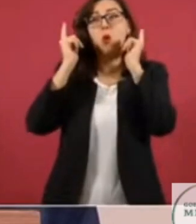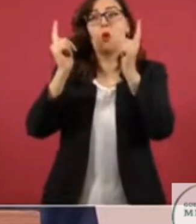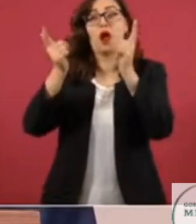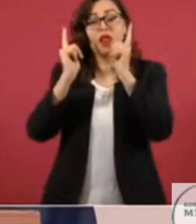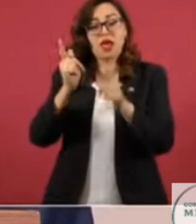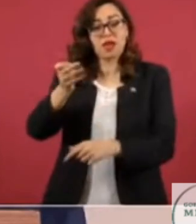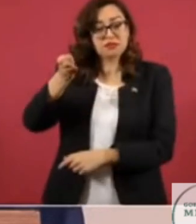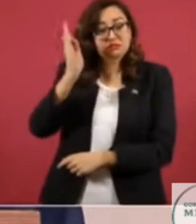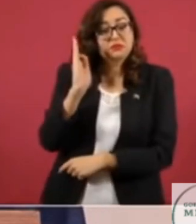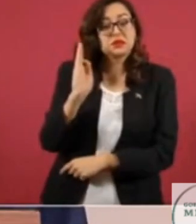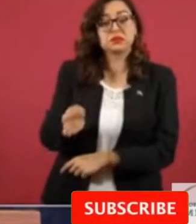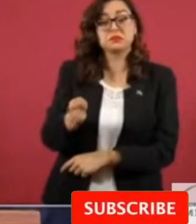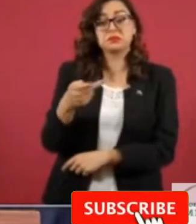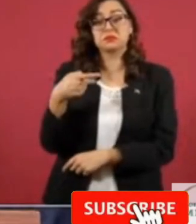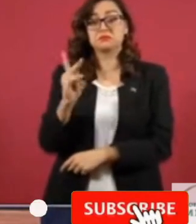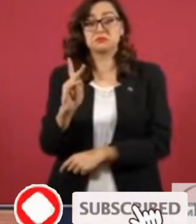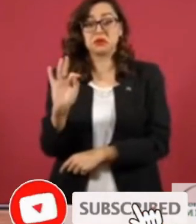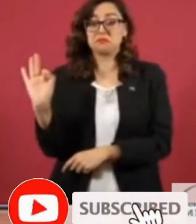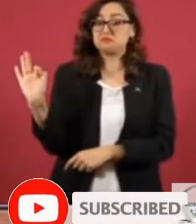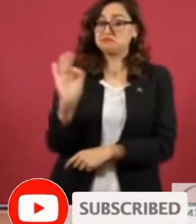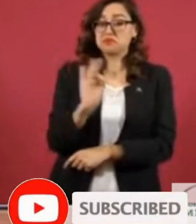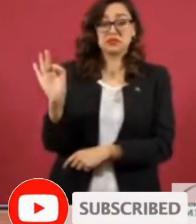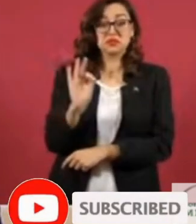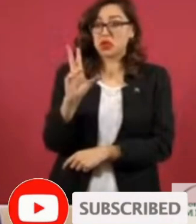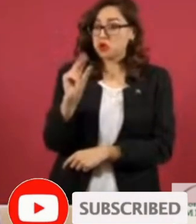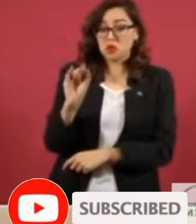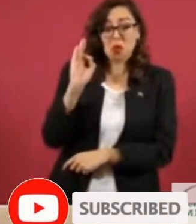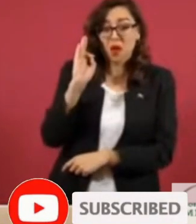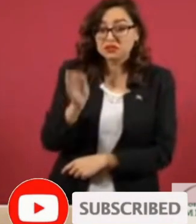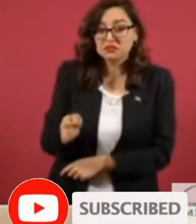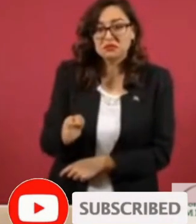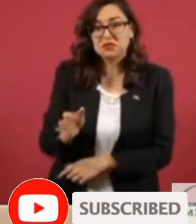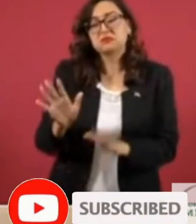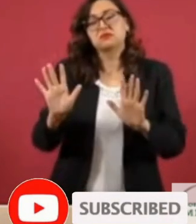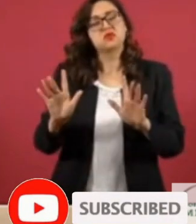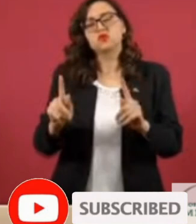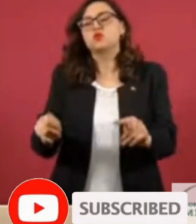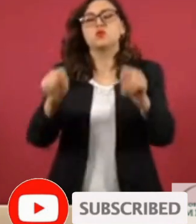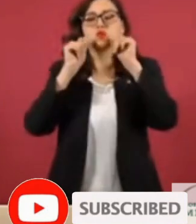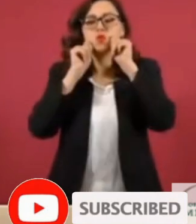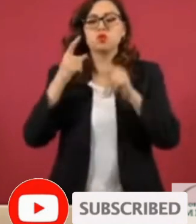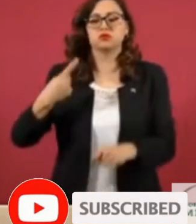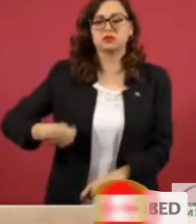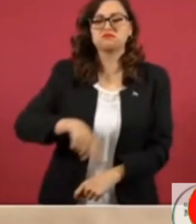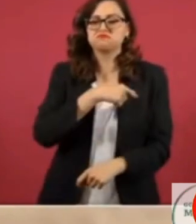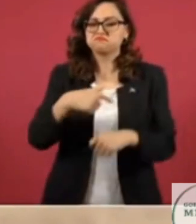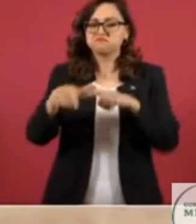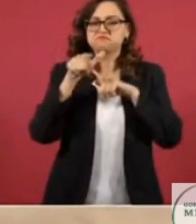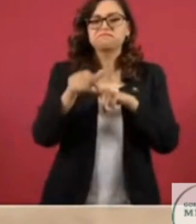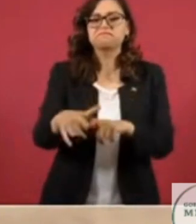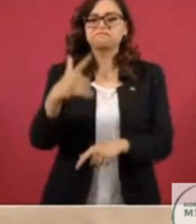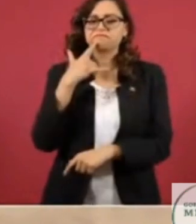suceda lo que suceda, nunca será en vano luchar por la justicia